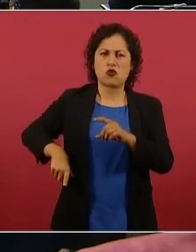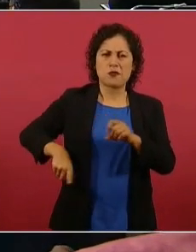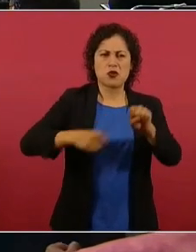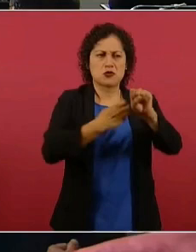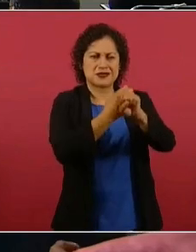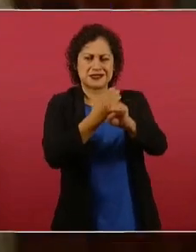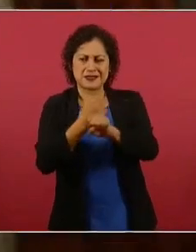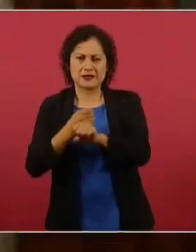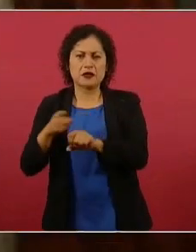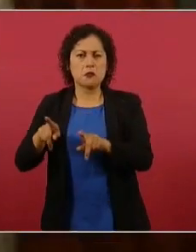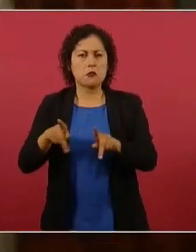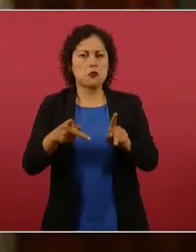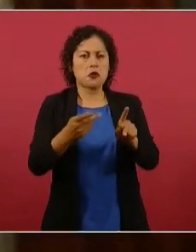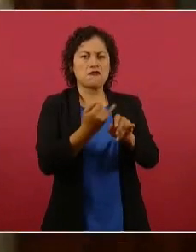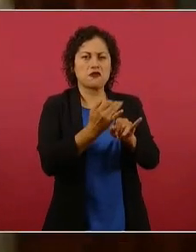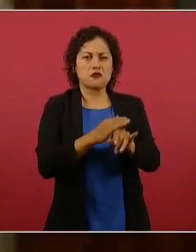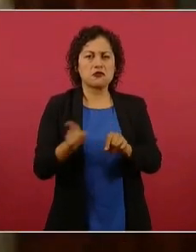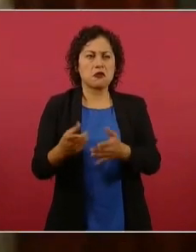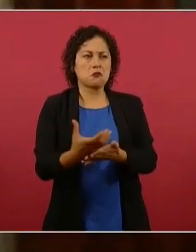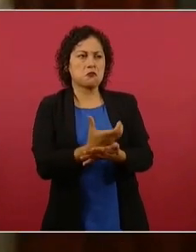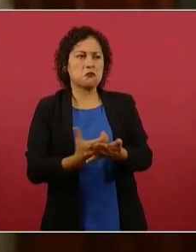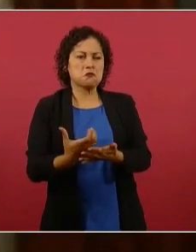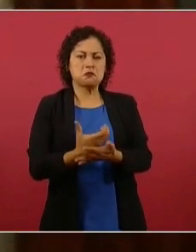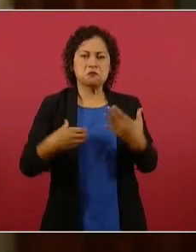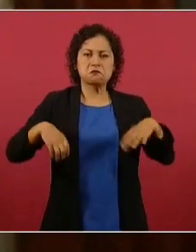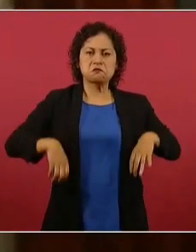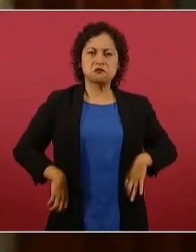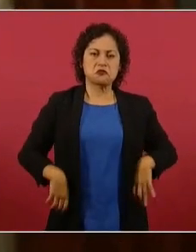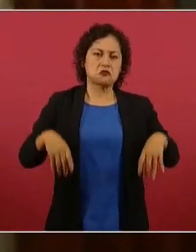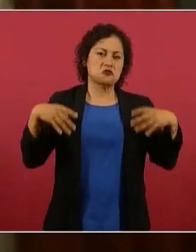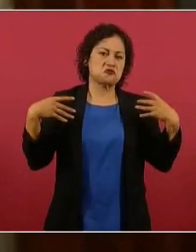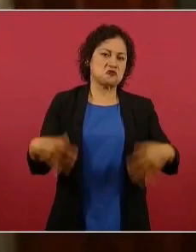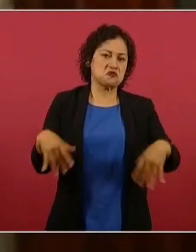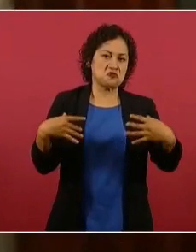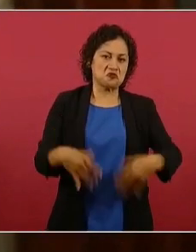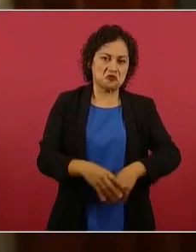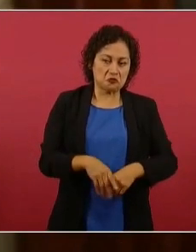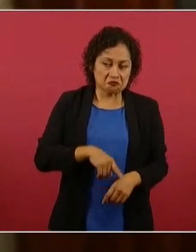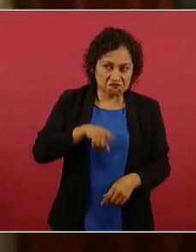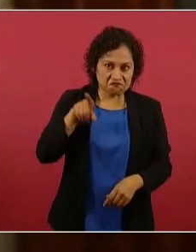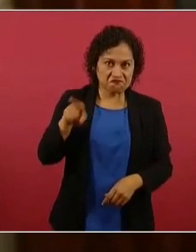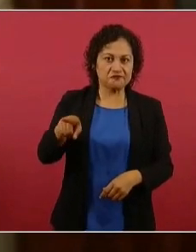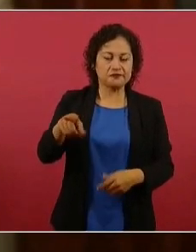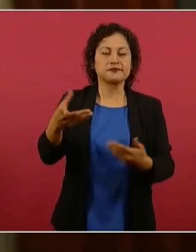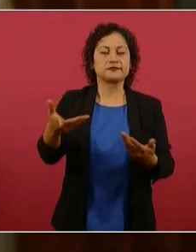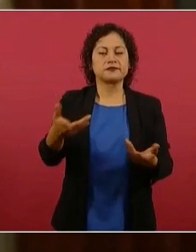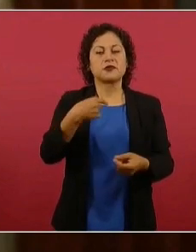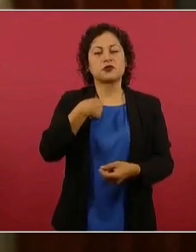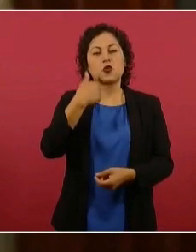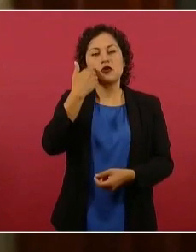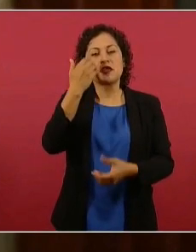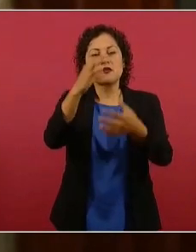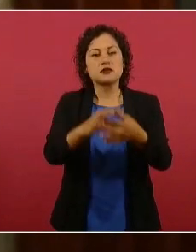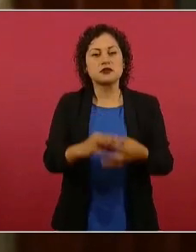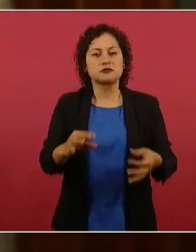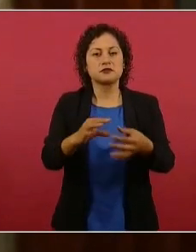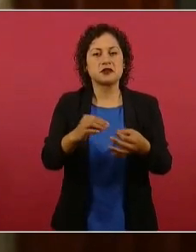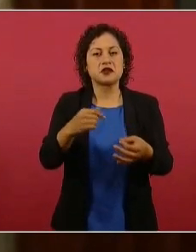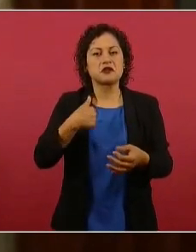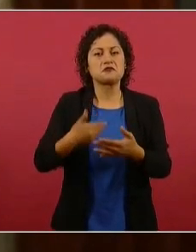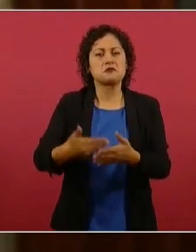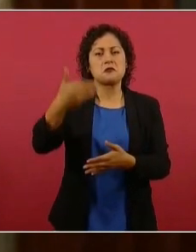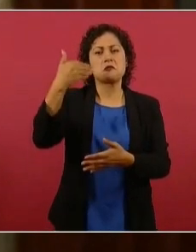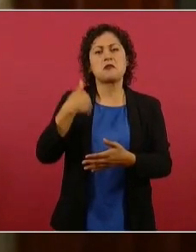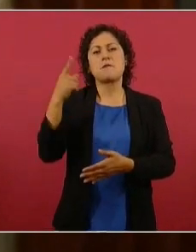de este periodista. Y quiero comentarle, presidente, que yo en 1999,